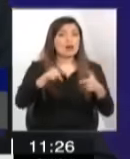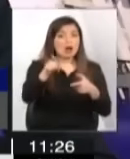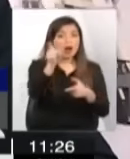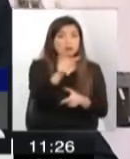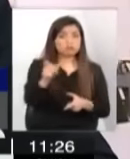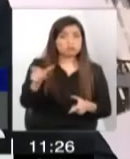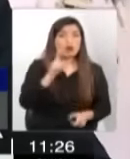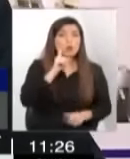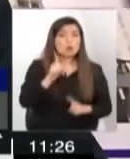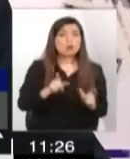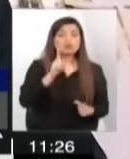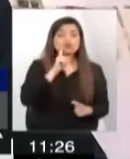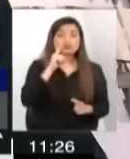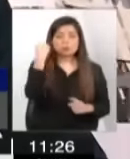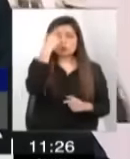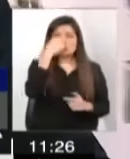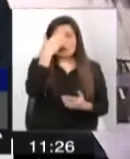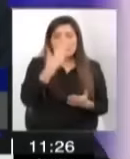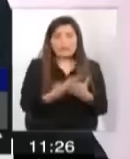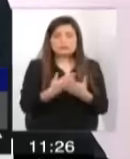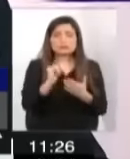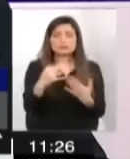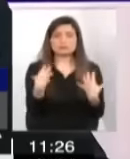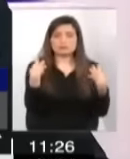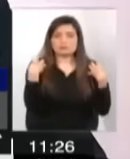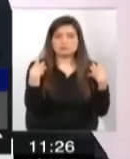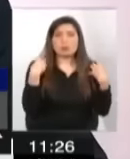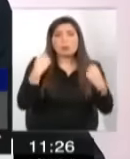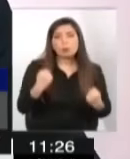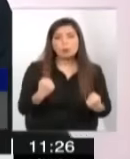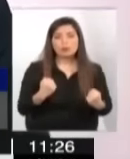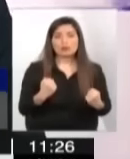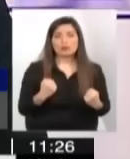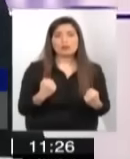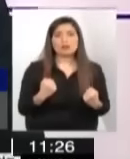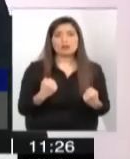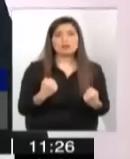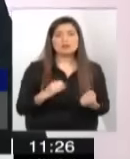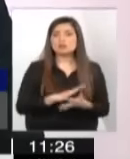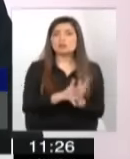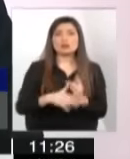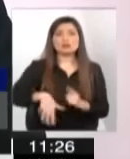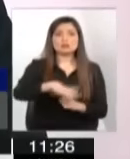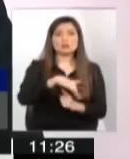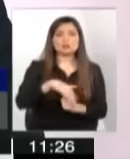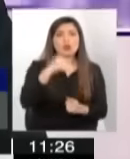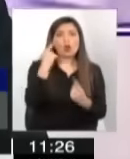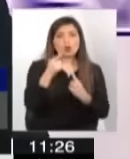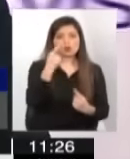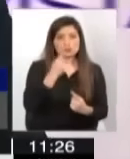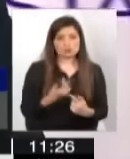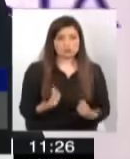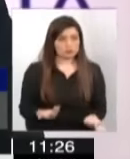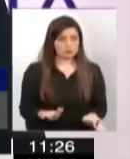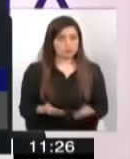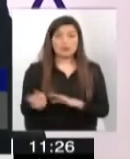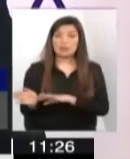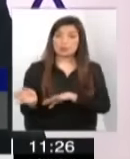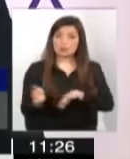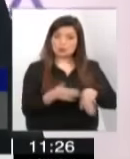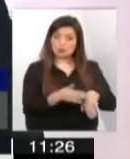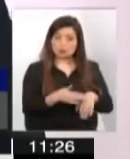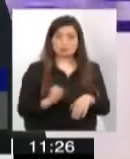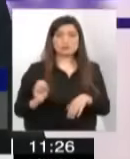de cordura también y puedan dar la cara y hacerse, digamos, responsables de esta situación que estamos conociendo. Por otro lado,